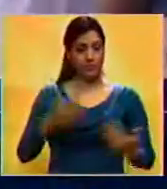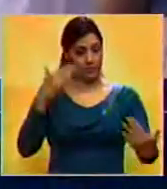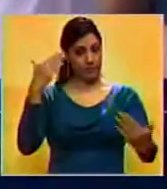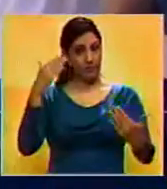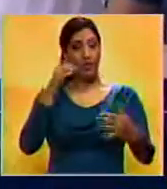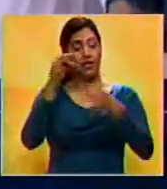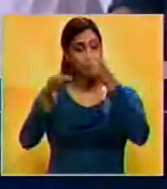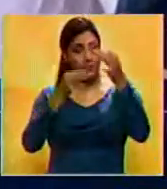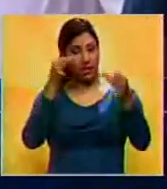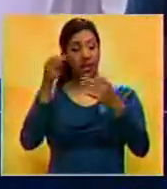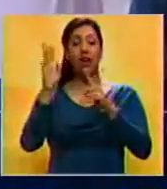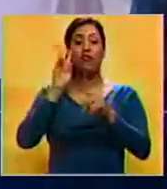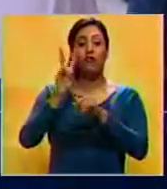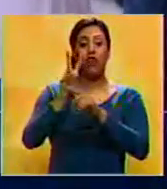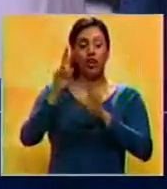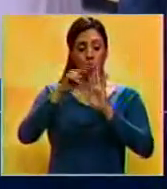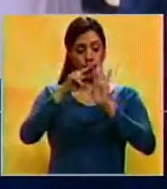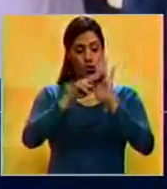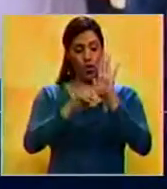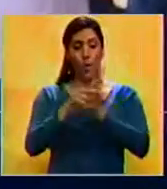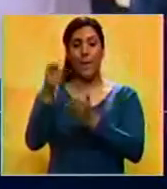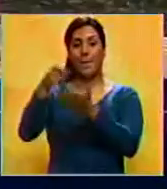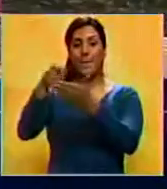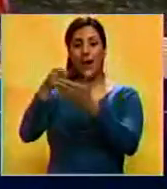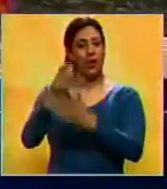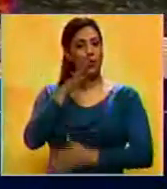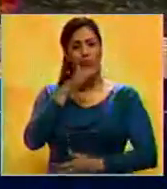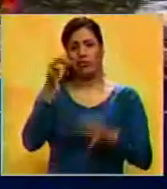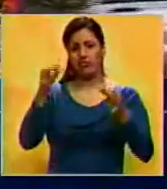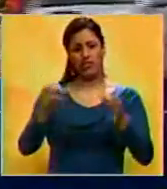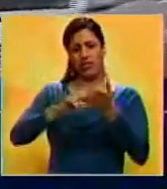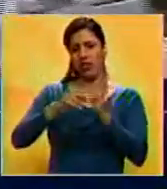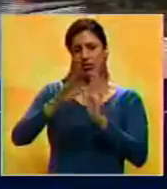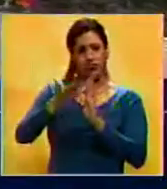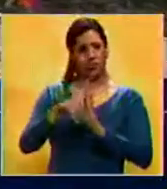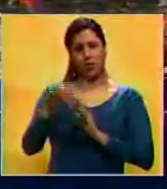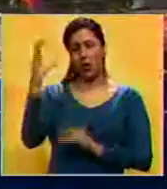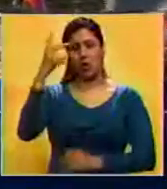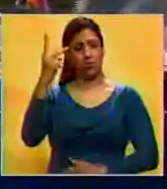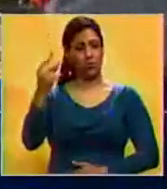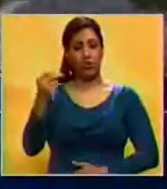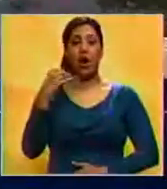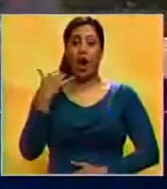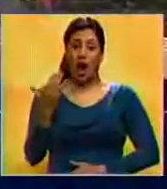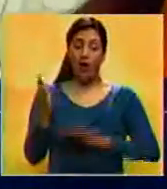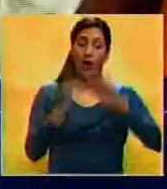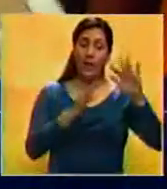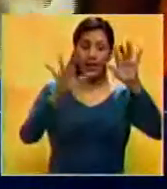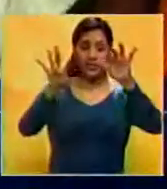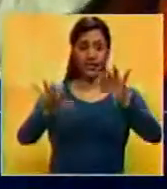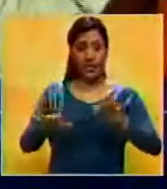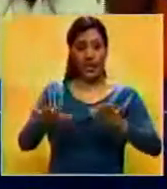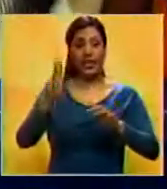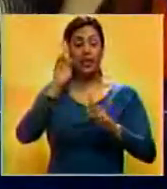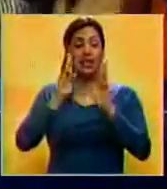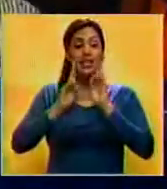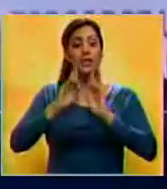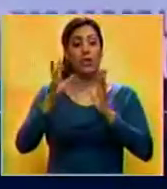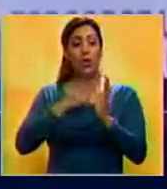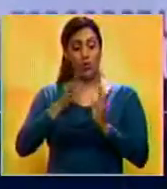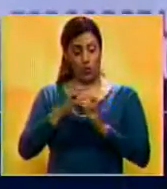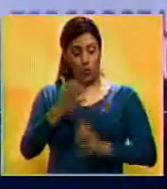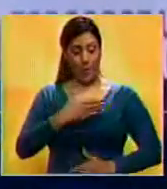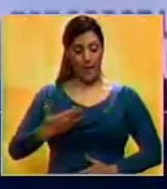Martínez aclaró que la violación de las normas de financiamiento no constituye un delito en Colombia. Por otra parte, el secretario de Transparencia de la